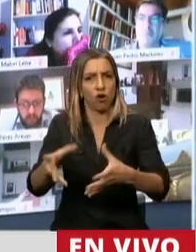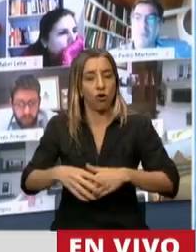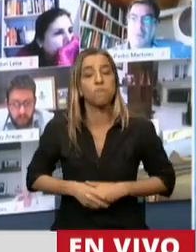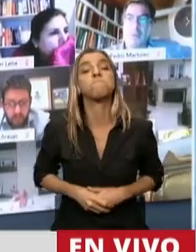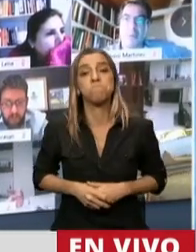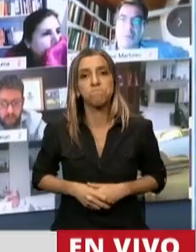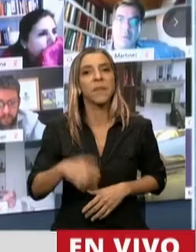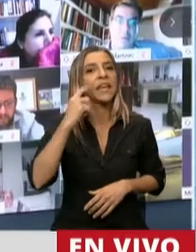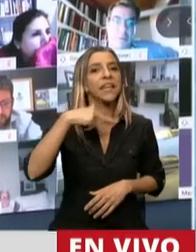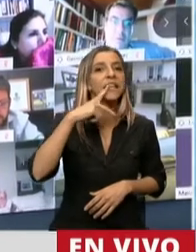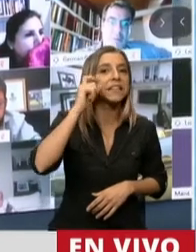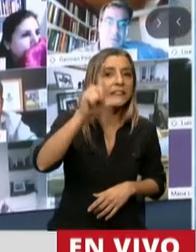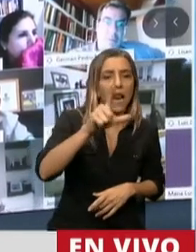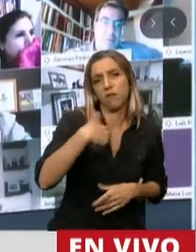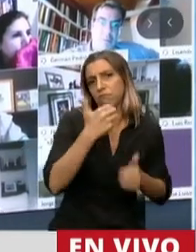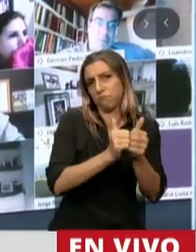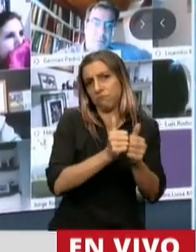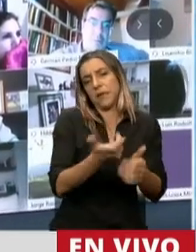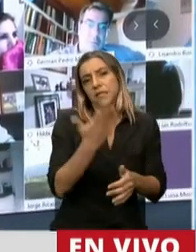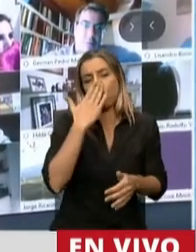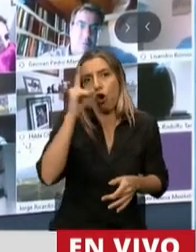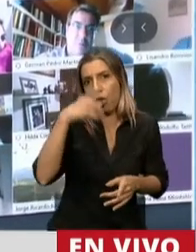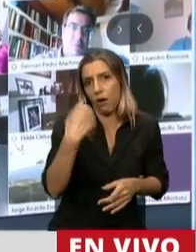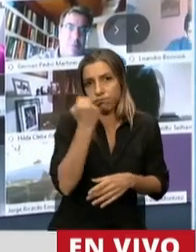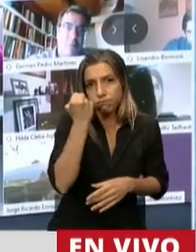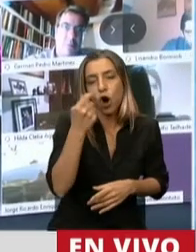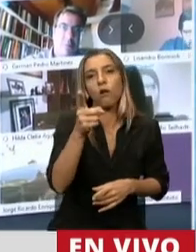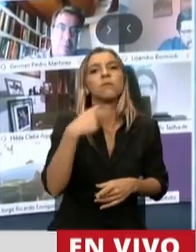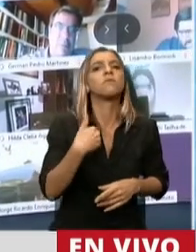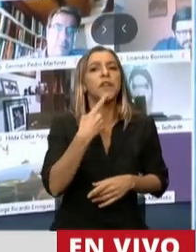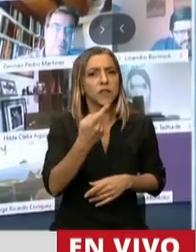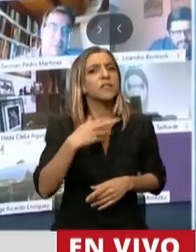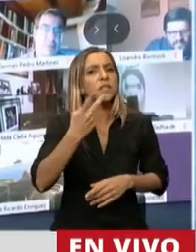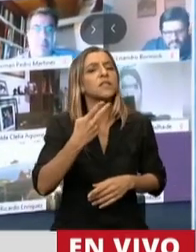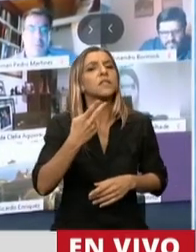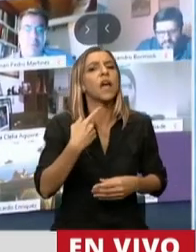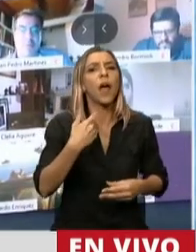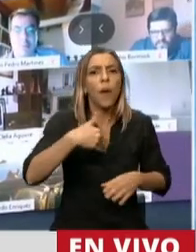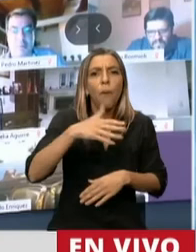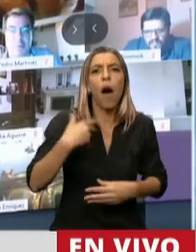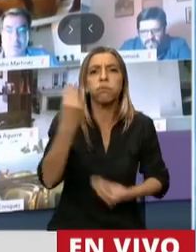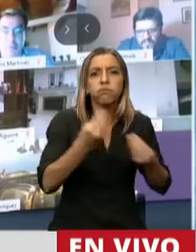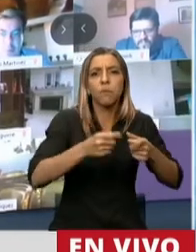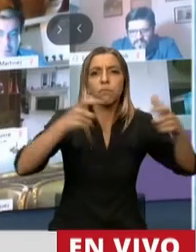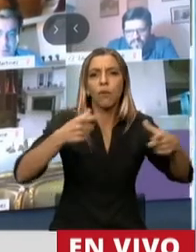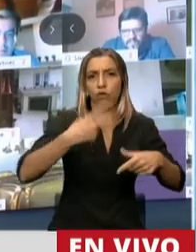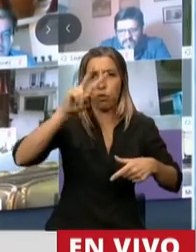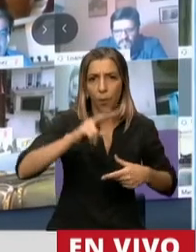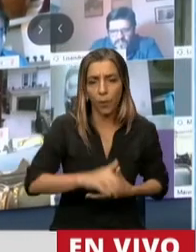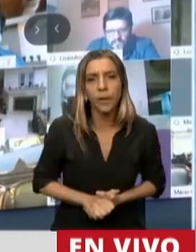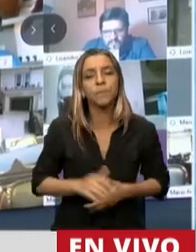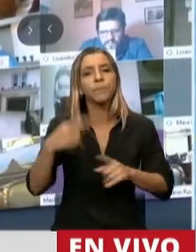La empresa Intel, que es una empresa muy importante en Córdoba, dicho que va a duplicar su planta en Buenos Aires. La empresa